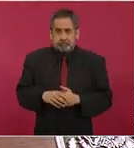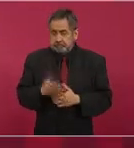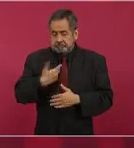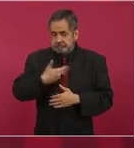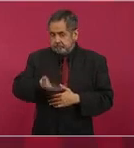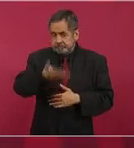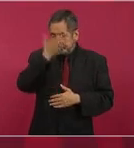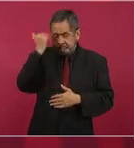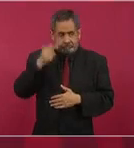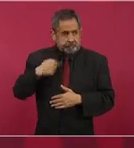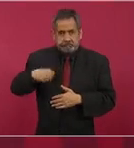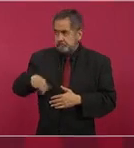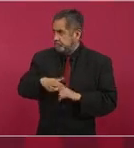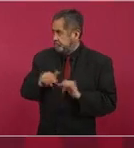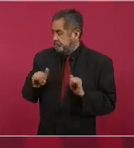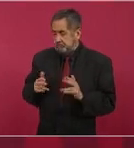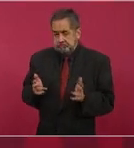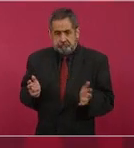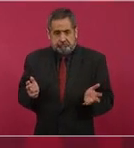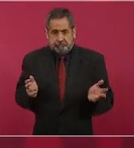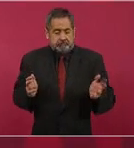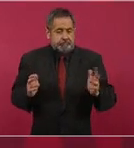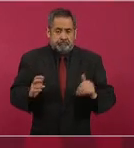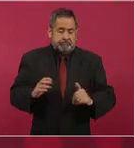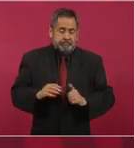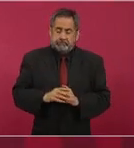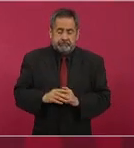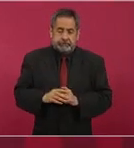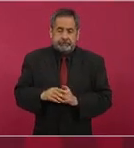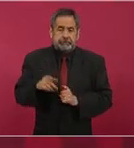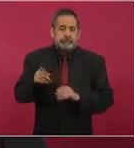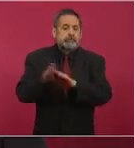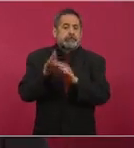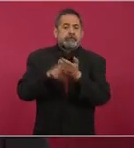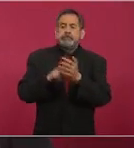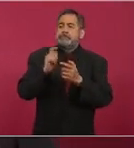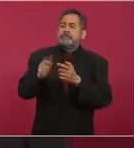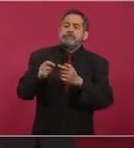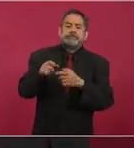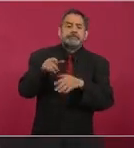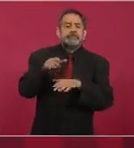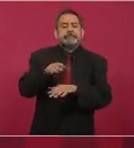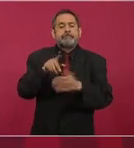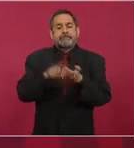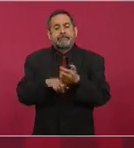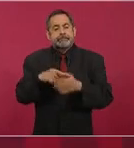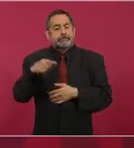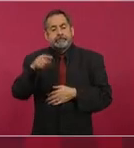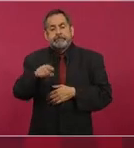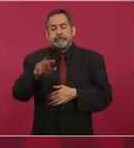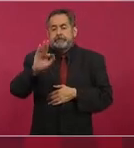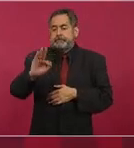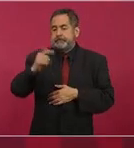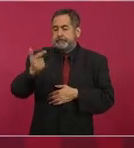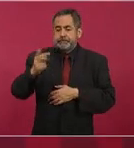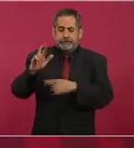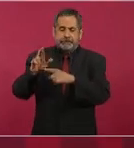sabemos. Eso tiene que ver básicamente con la Fiscalía